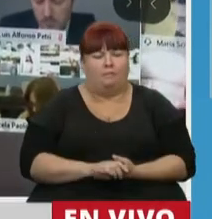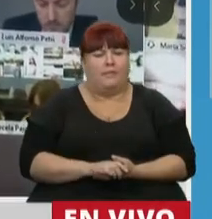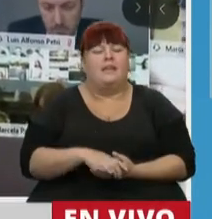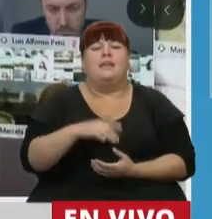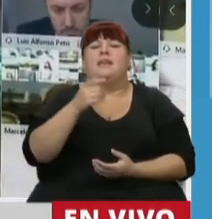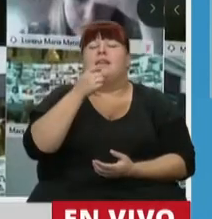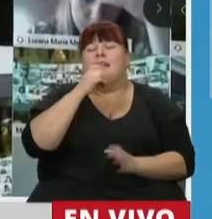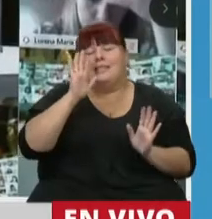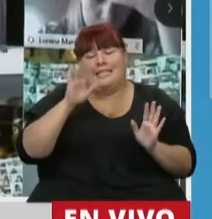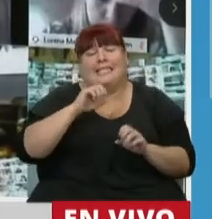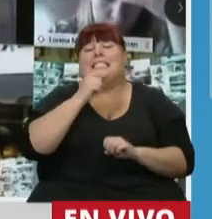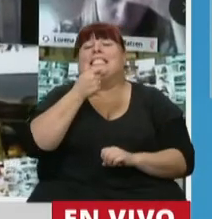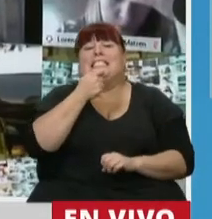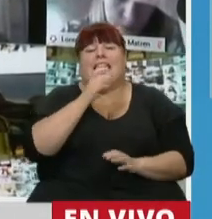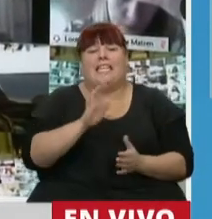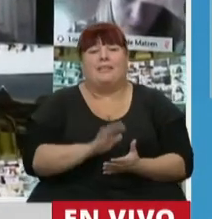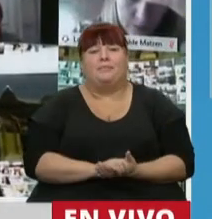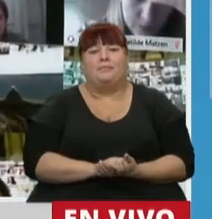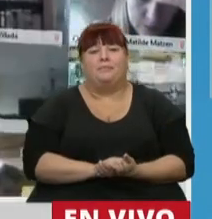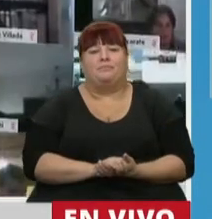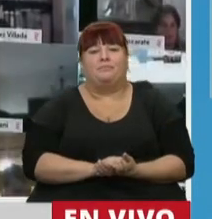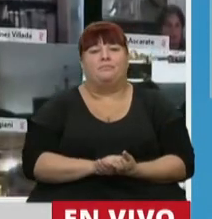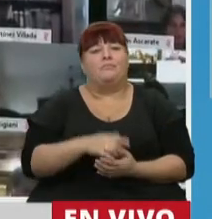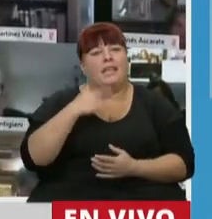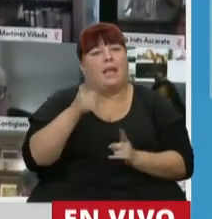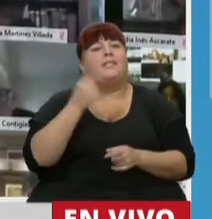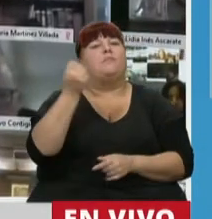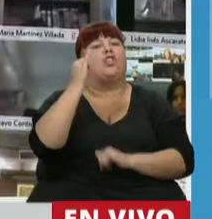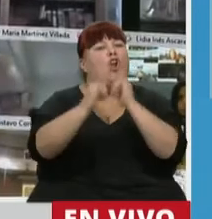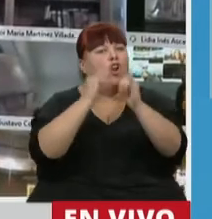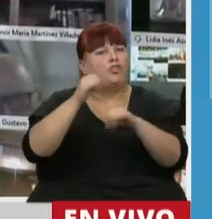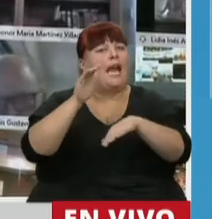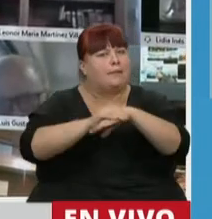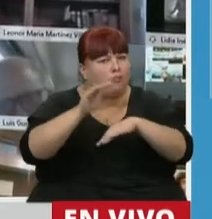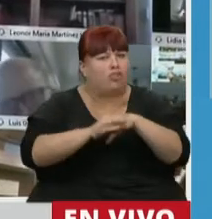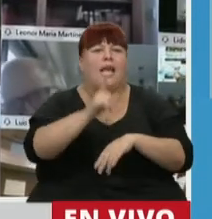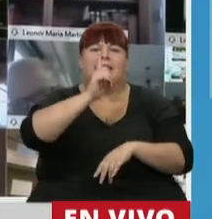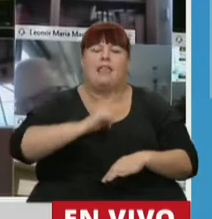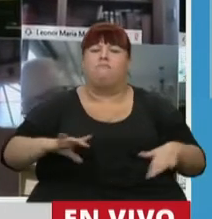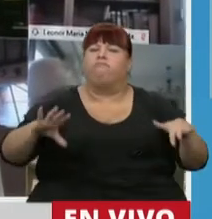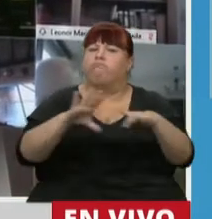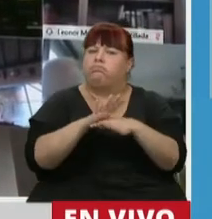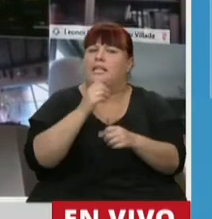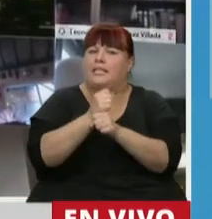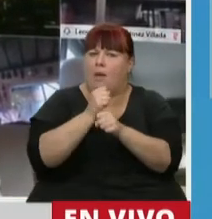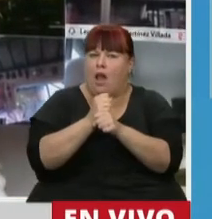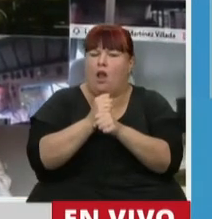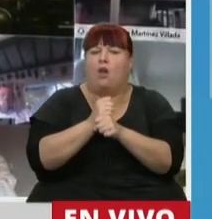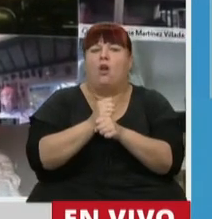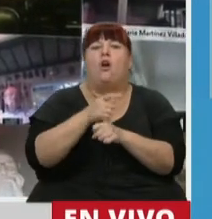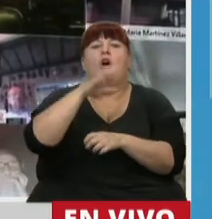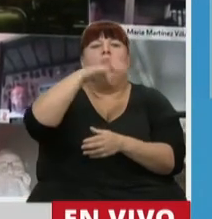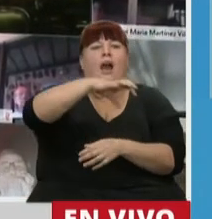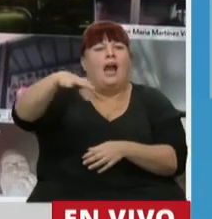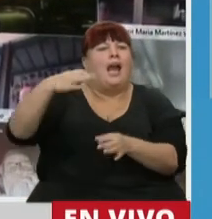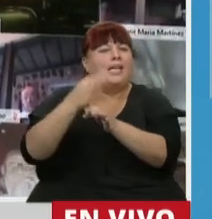imposible y hasta injusto dejar de destacar la seriedad, responsabilidad y eficacia con las que las